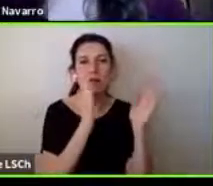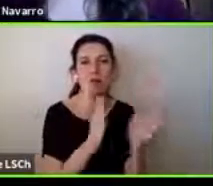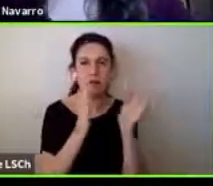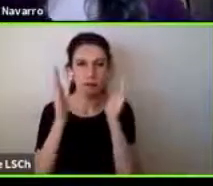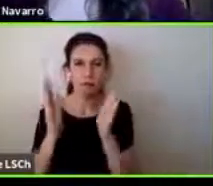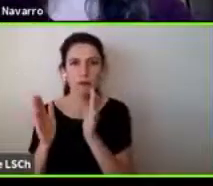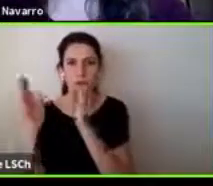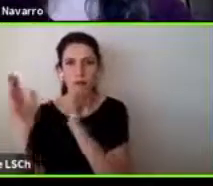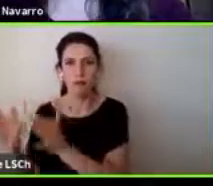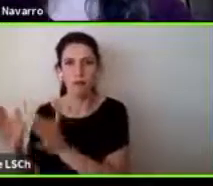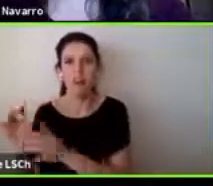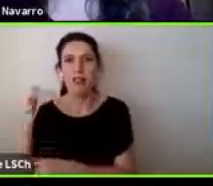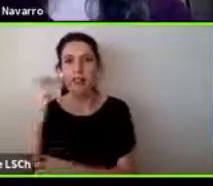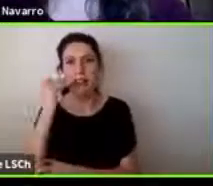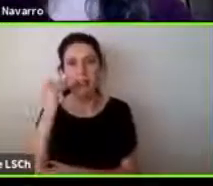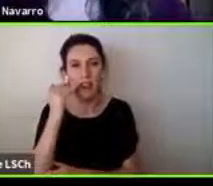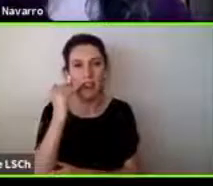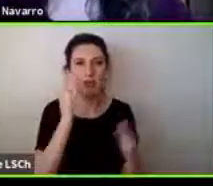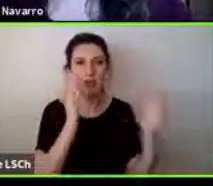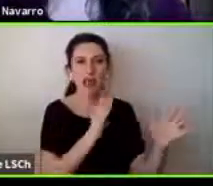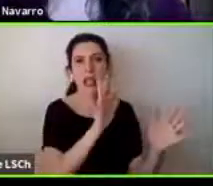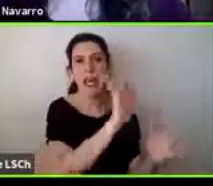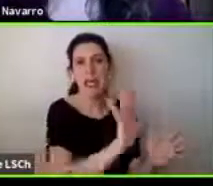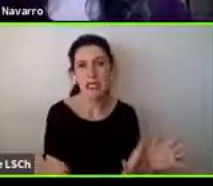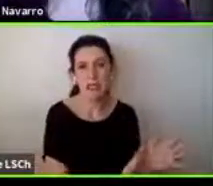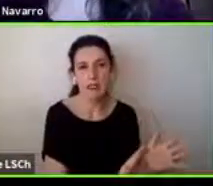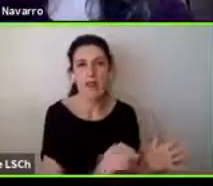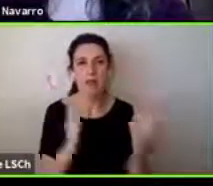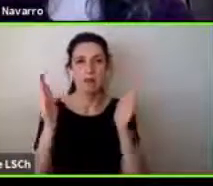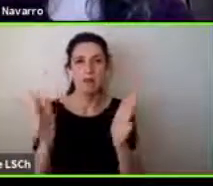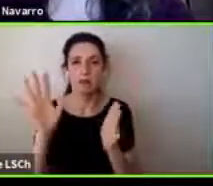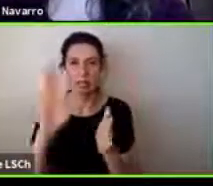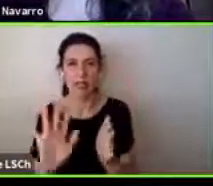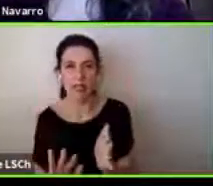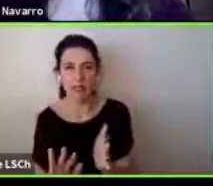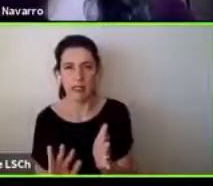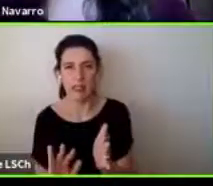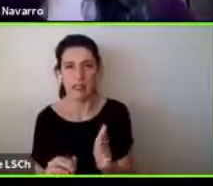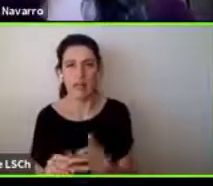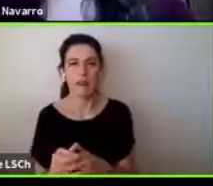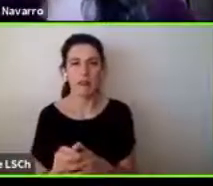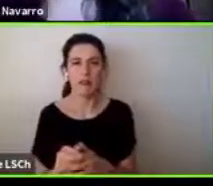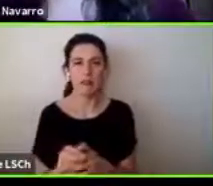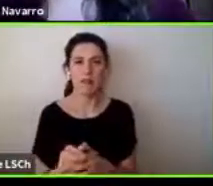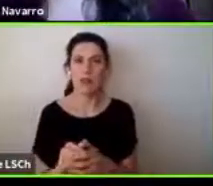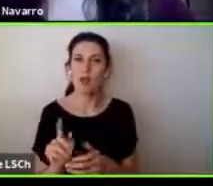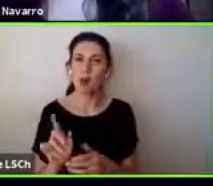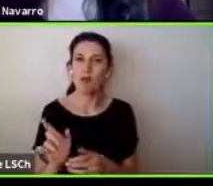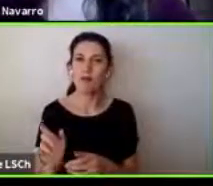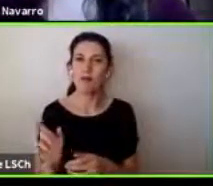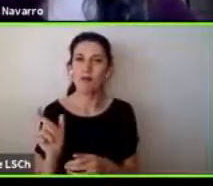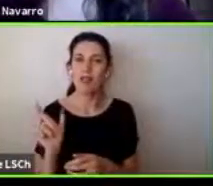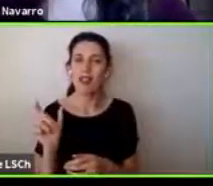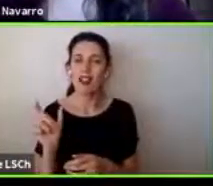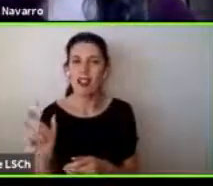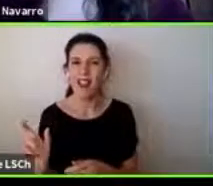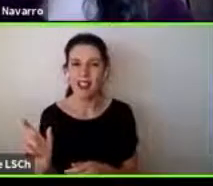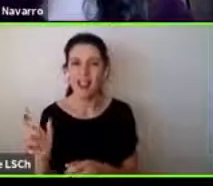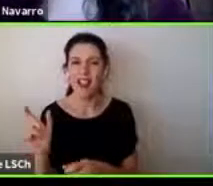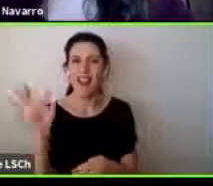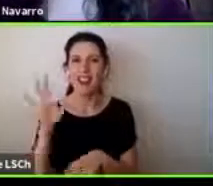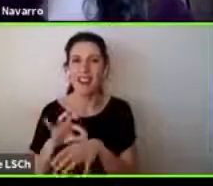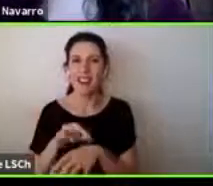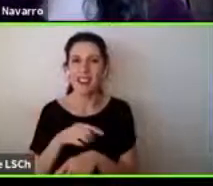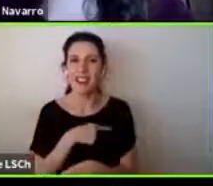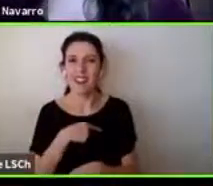grupo de características basadas en los síntomas y pasar a hablar del diagnóstico al servicio de los apoyos al servicio